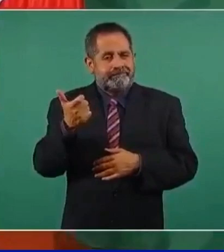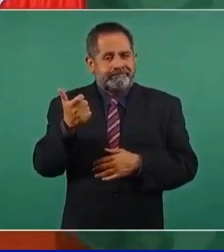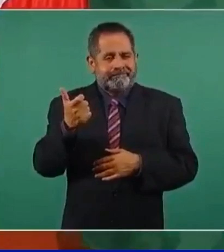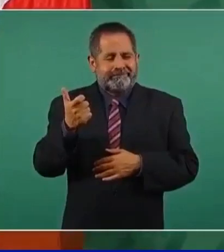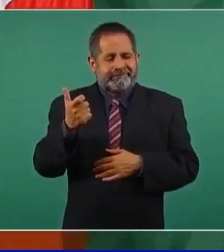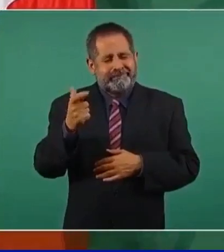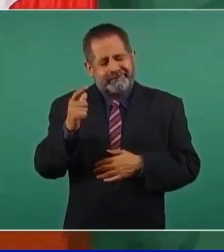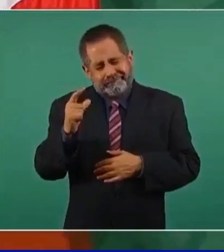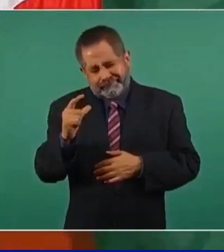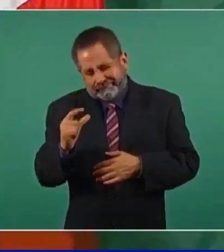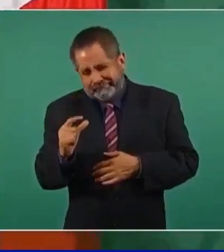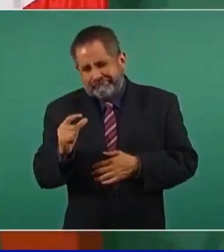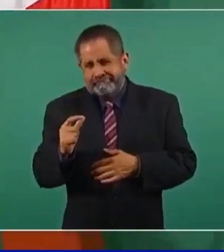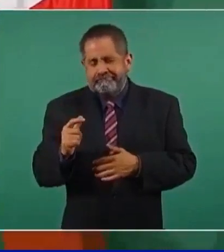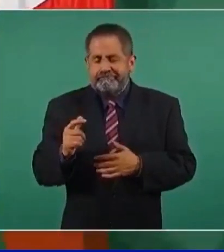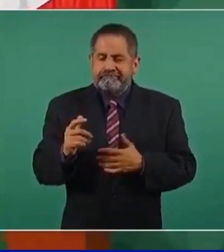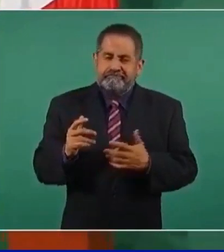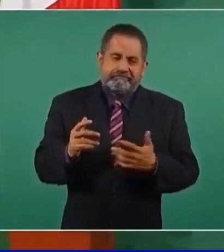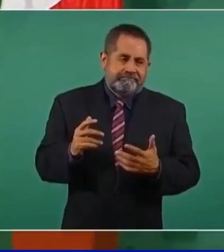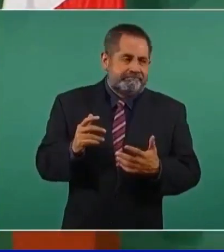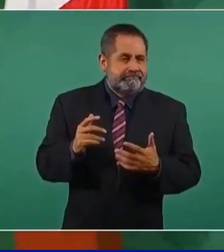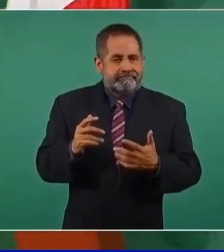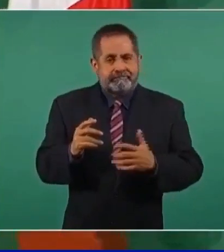peso. De todas maneras,